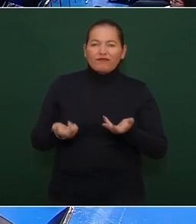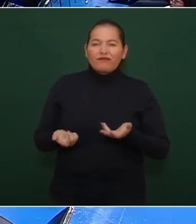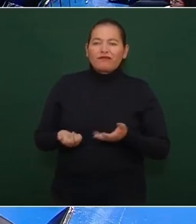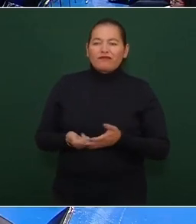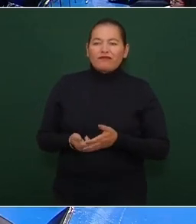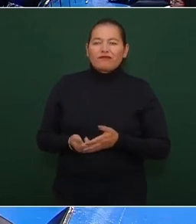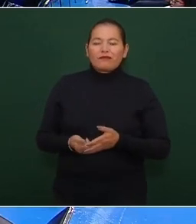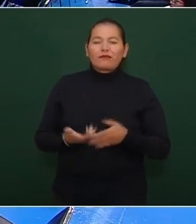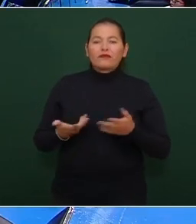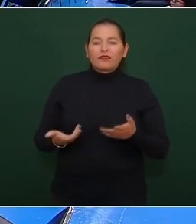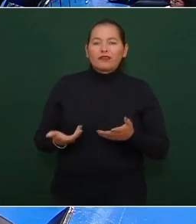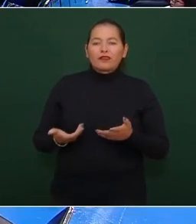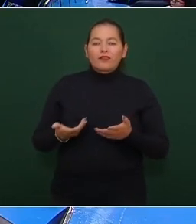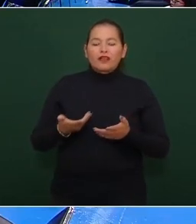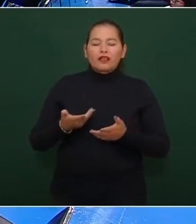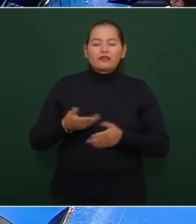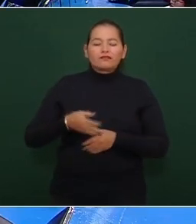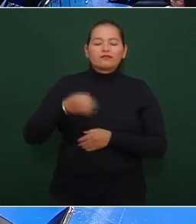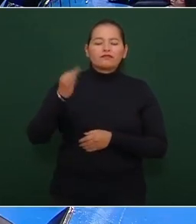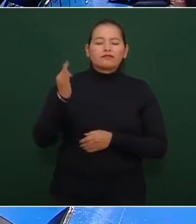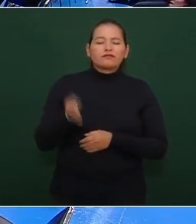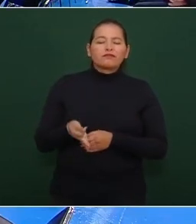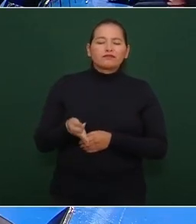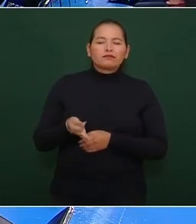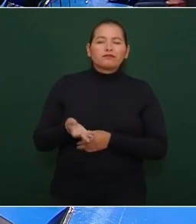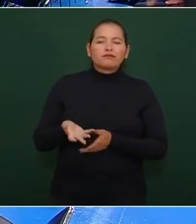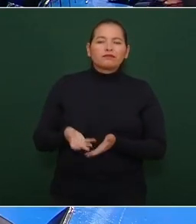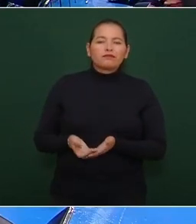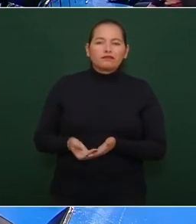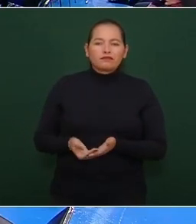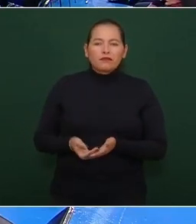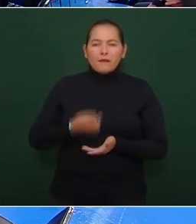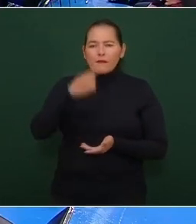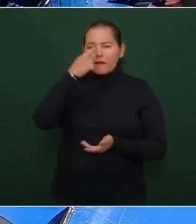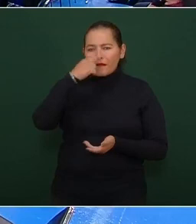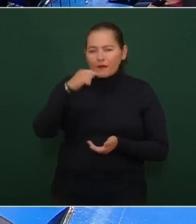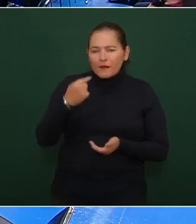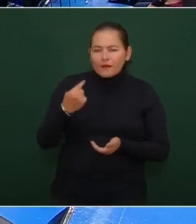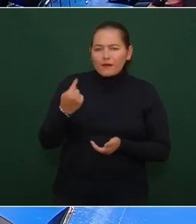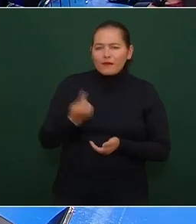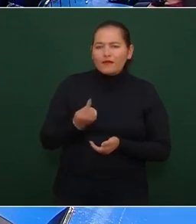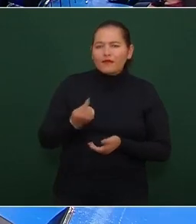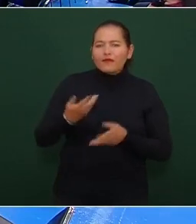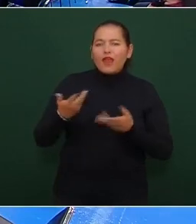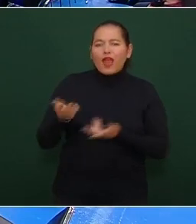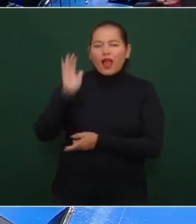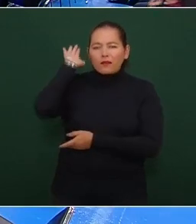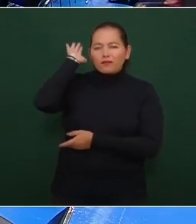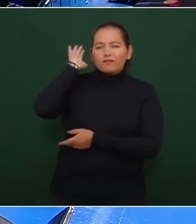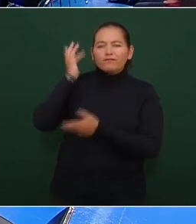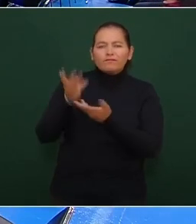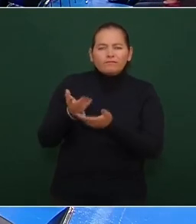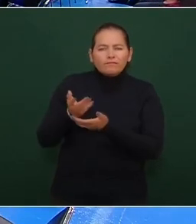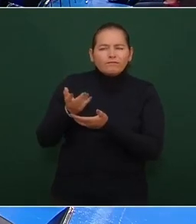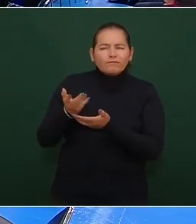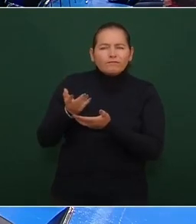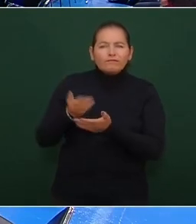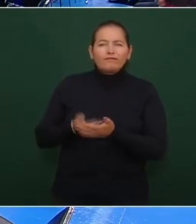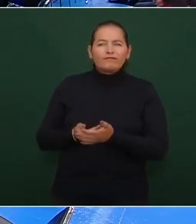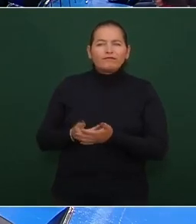les autorizaron para que el presidente Clinton se el